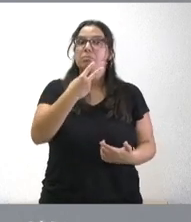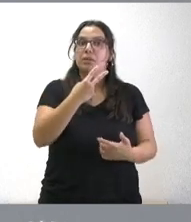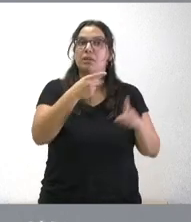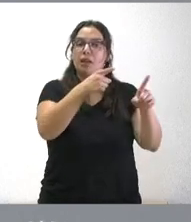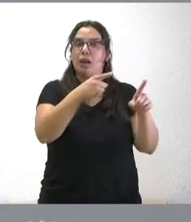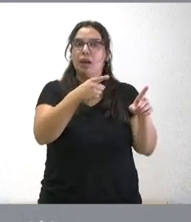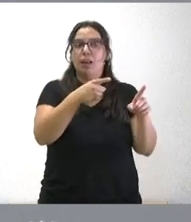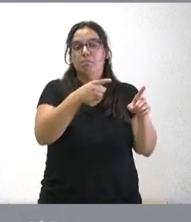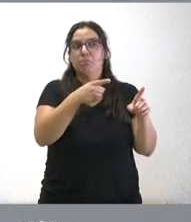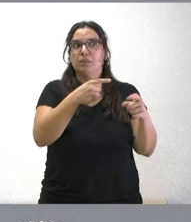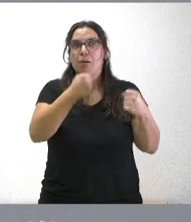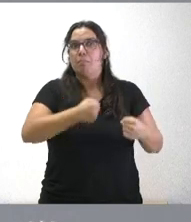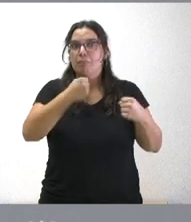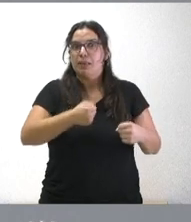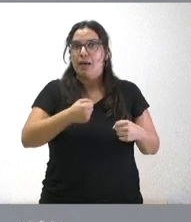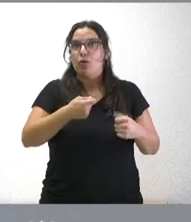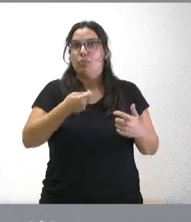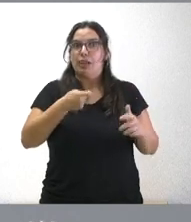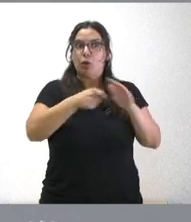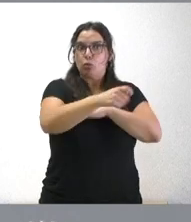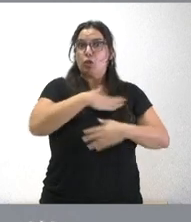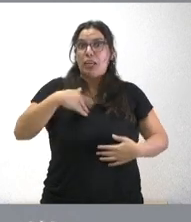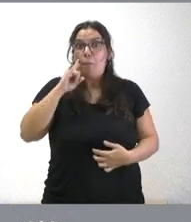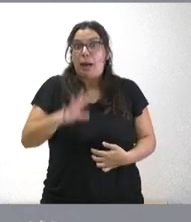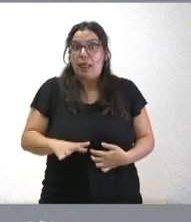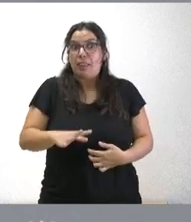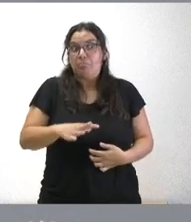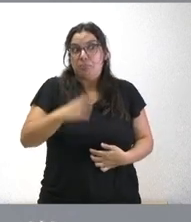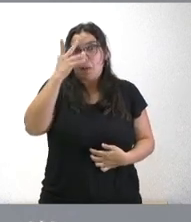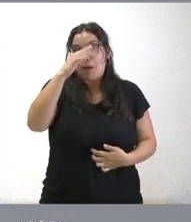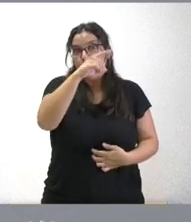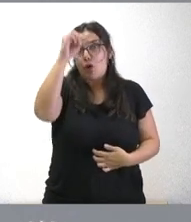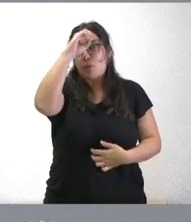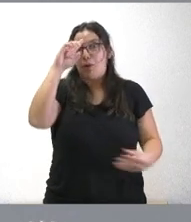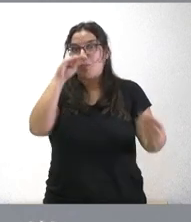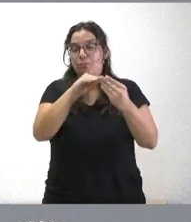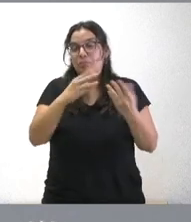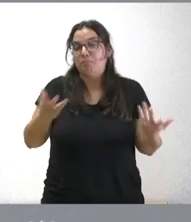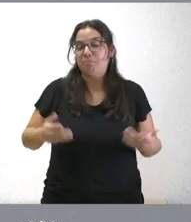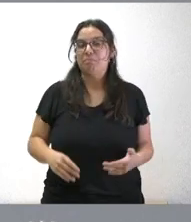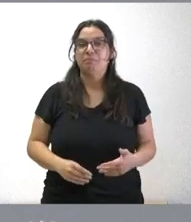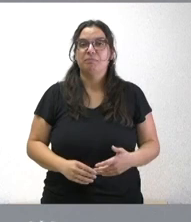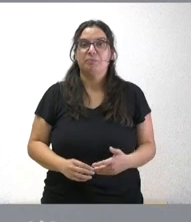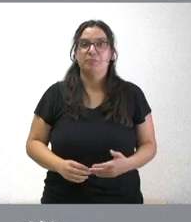se presenten con lo cual doy por hecho de que también se suman los mismos y por tanto entiendo que es la posición común del conjunto de Castilla y León